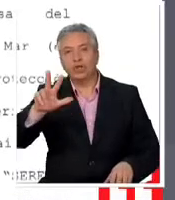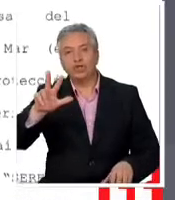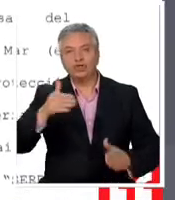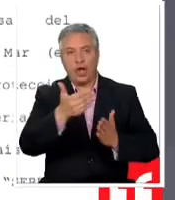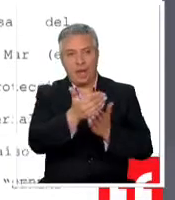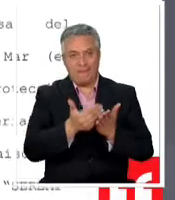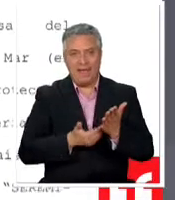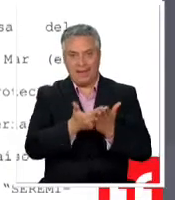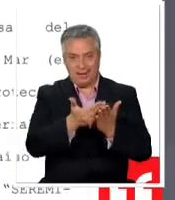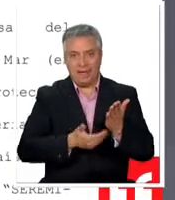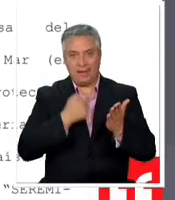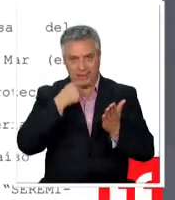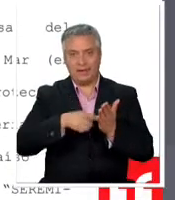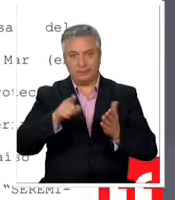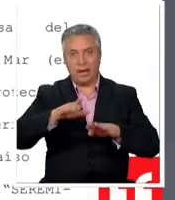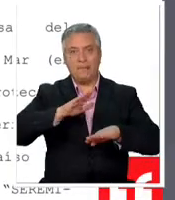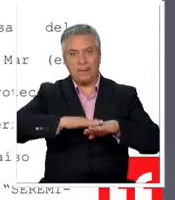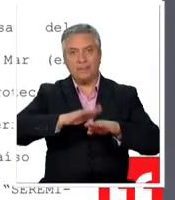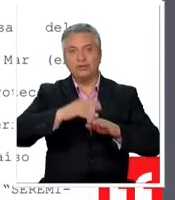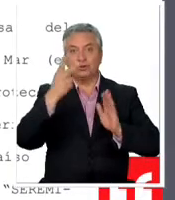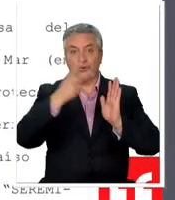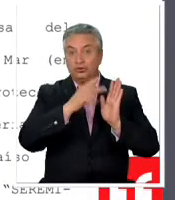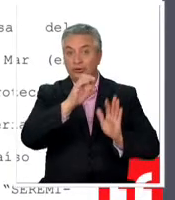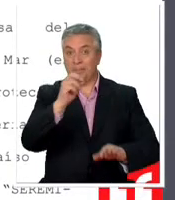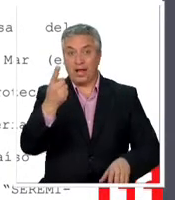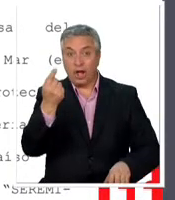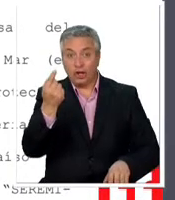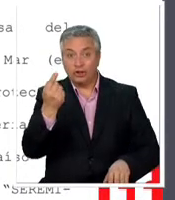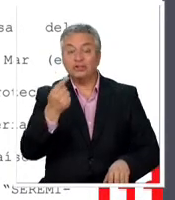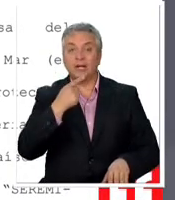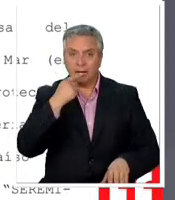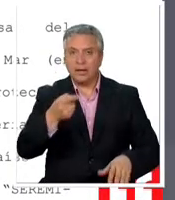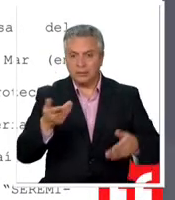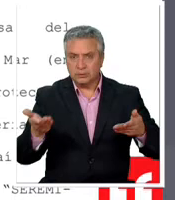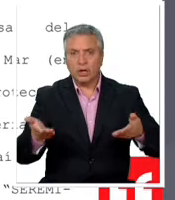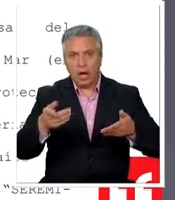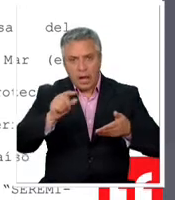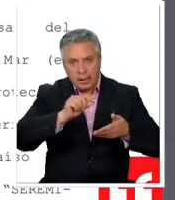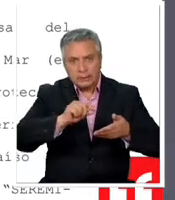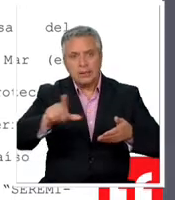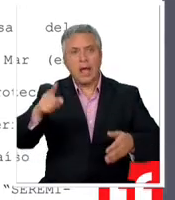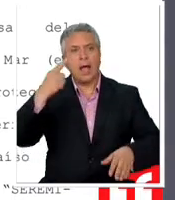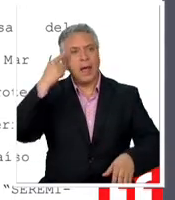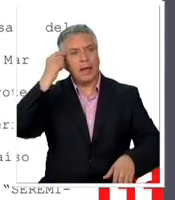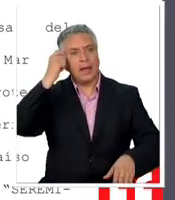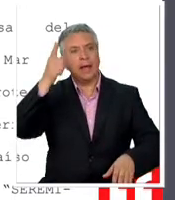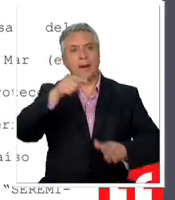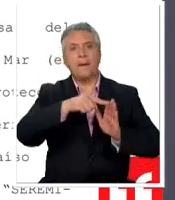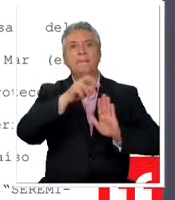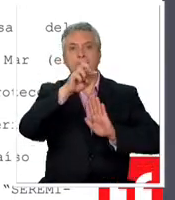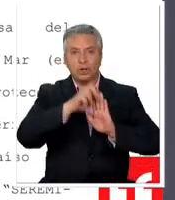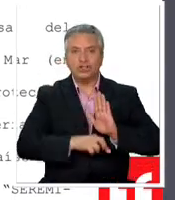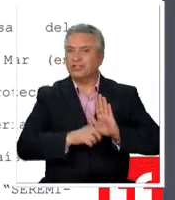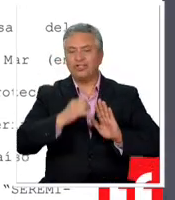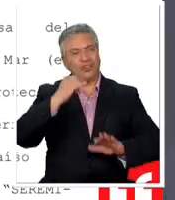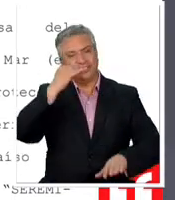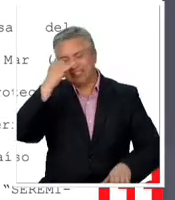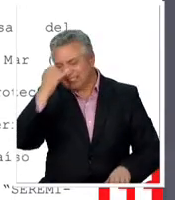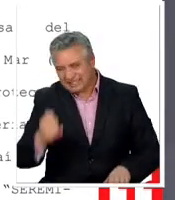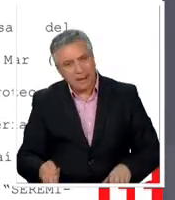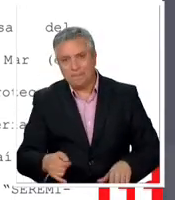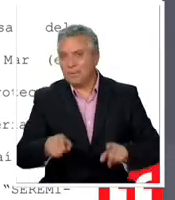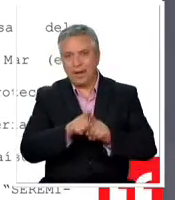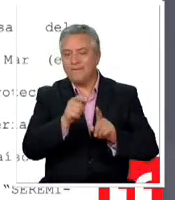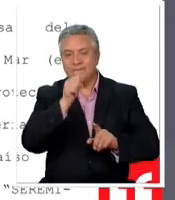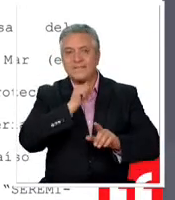suprema argumenta que según un permiso del 2011 por causas coetáneas su origen lleva a entender que el proyecto siempre fue ilegal y por lo